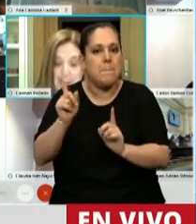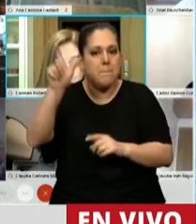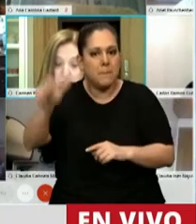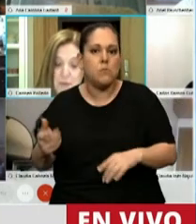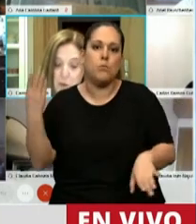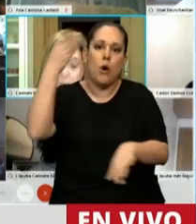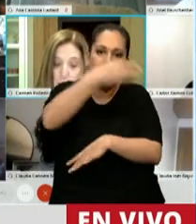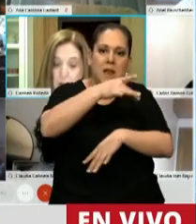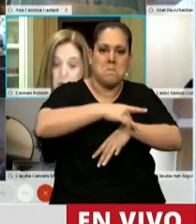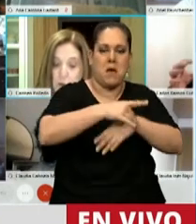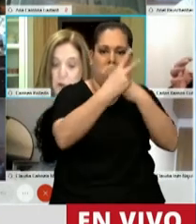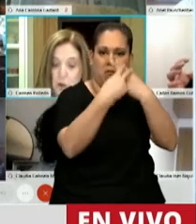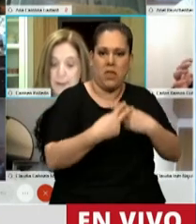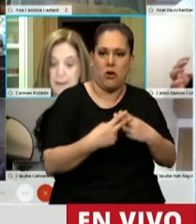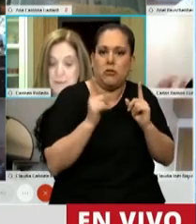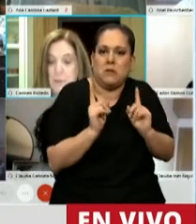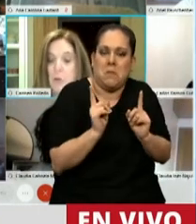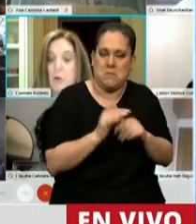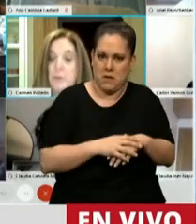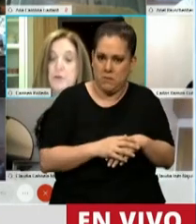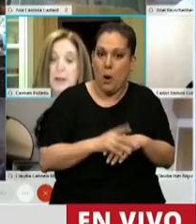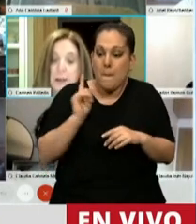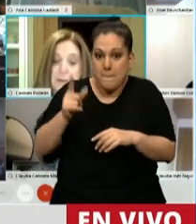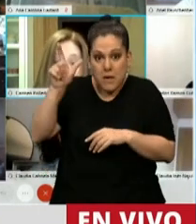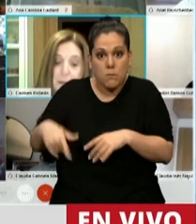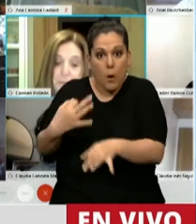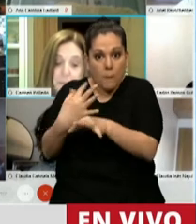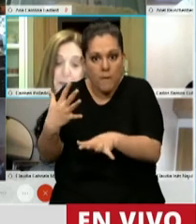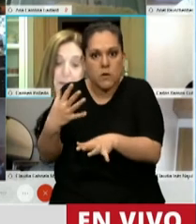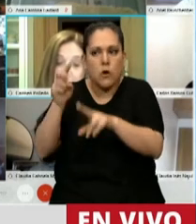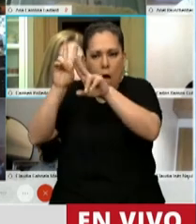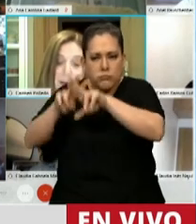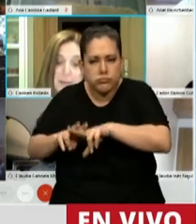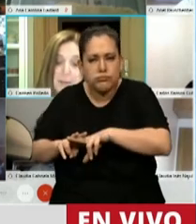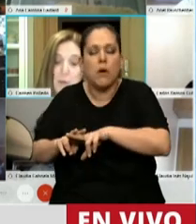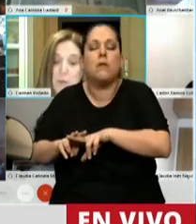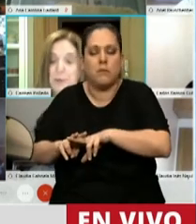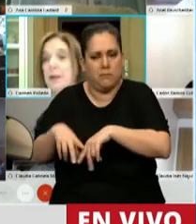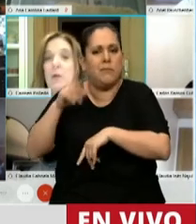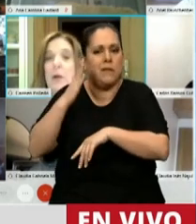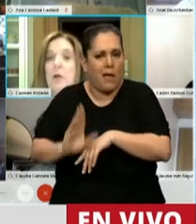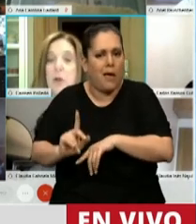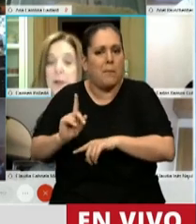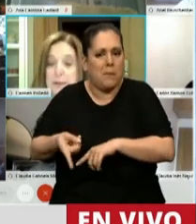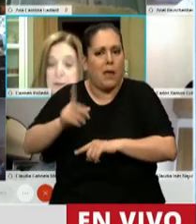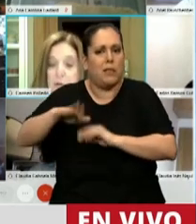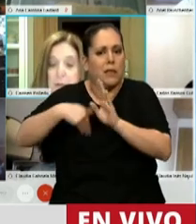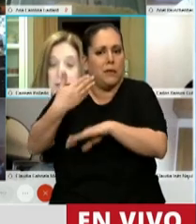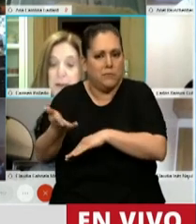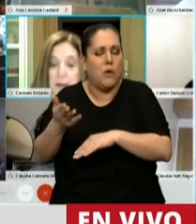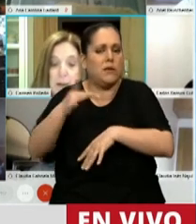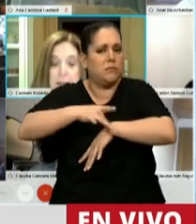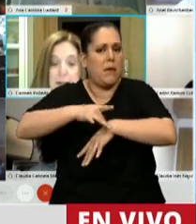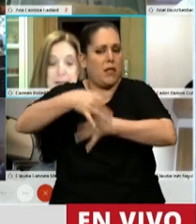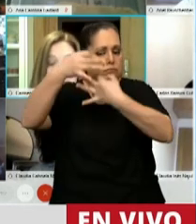que se verán beneficiados por el control que harán a sí mismos los profesionales y derivará seguramente en una correcta atención